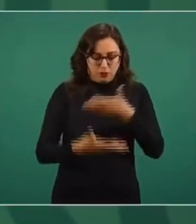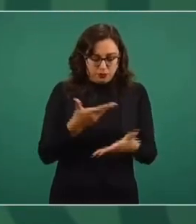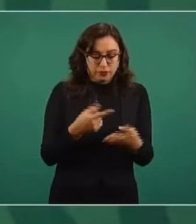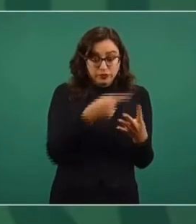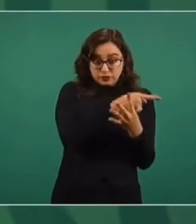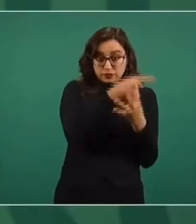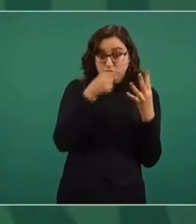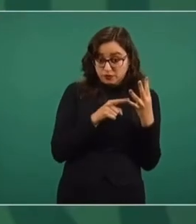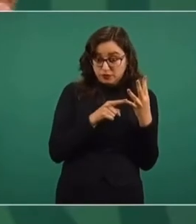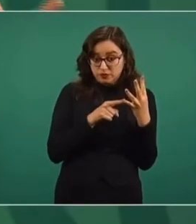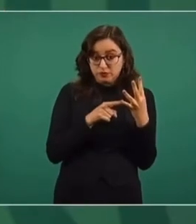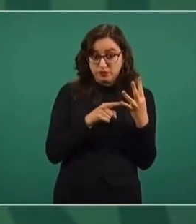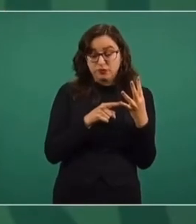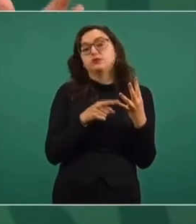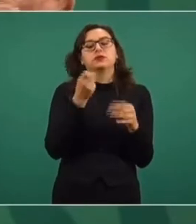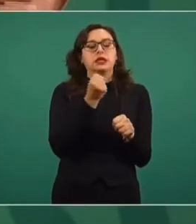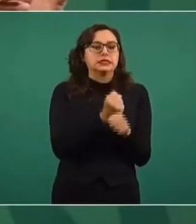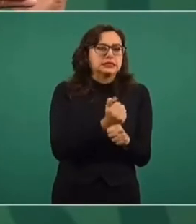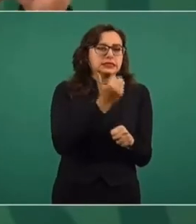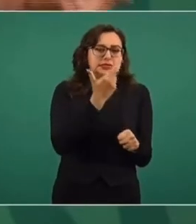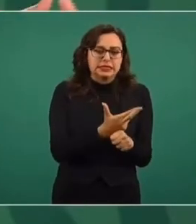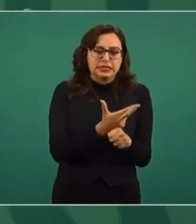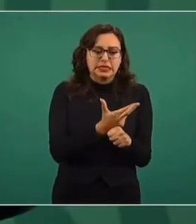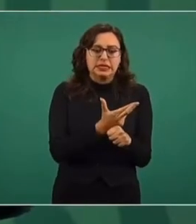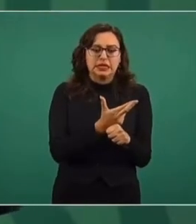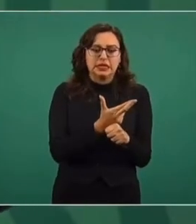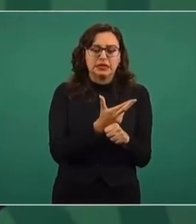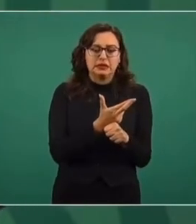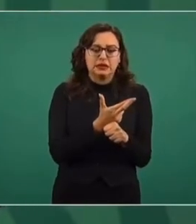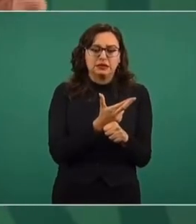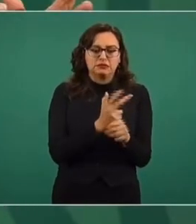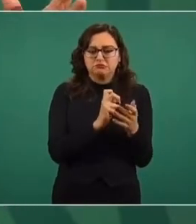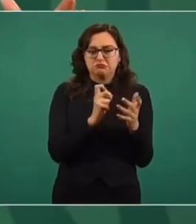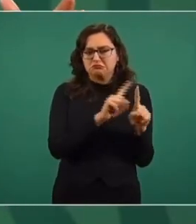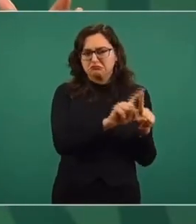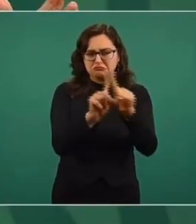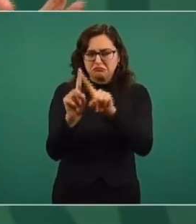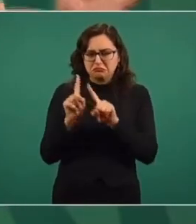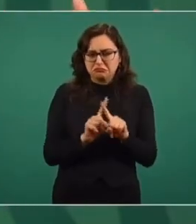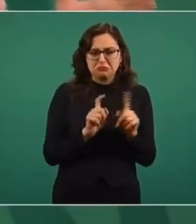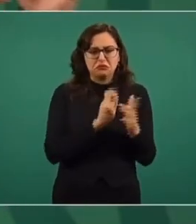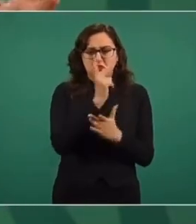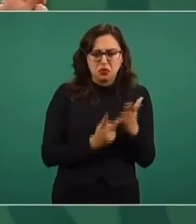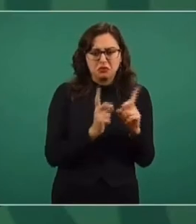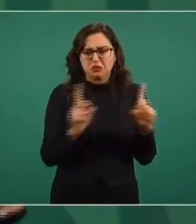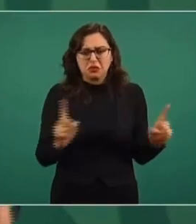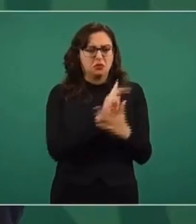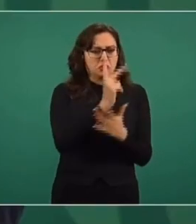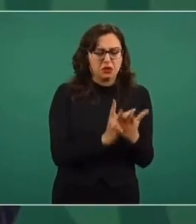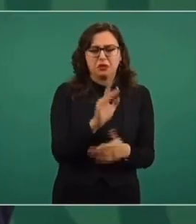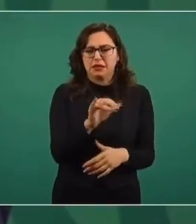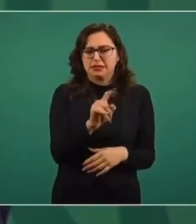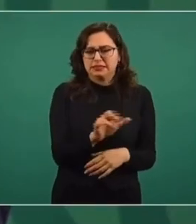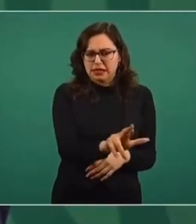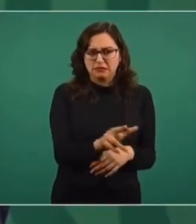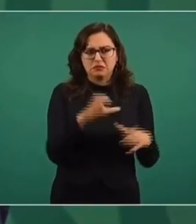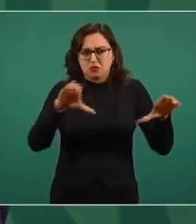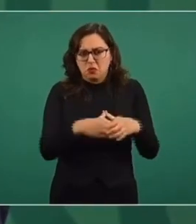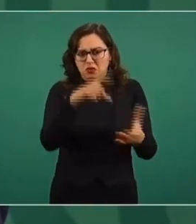con secretarías que están llevando a cabo programas de desarrollo y bienestar en las comunidades.